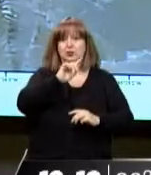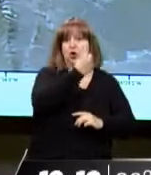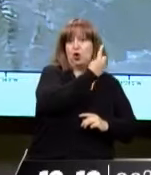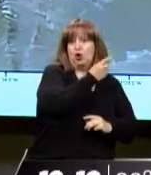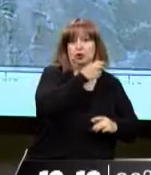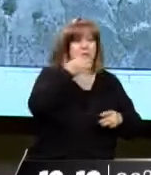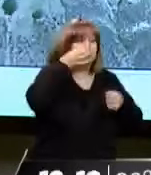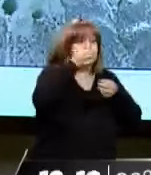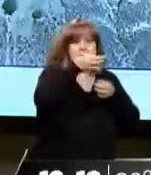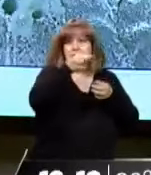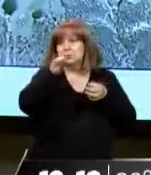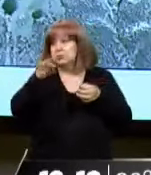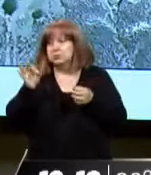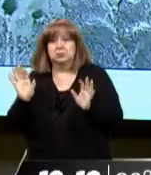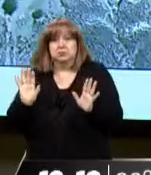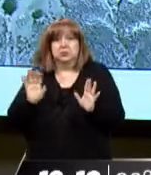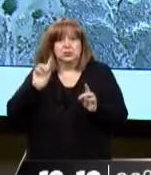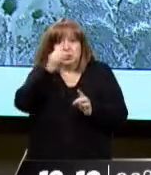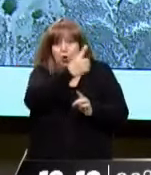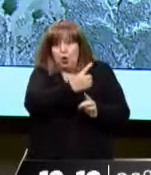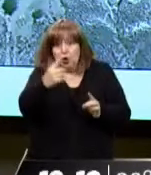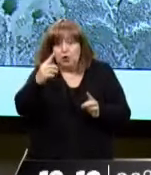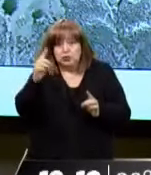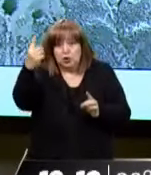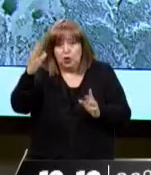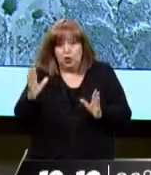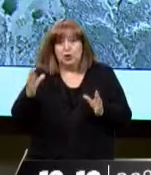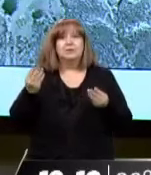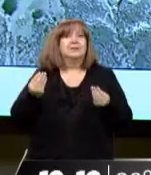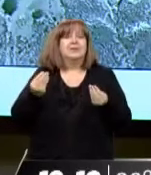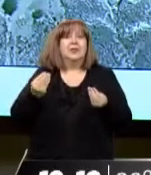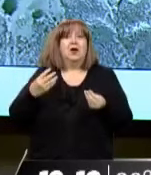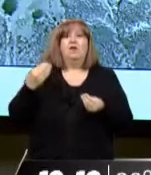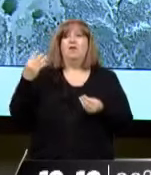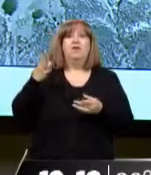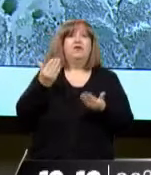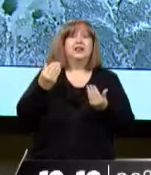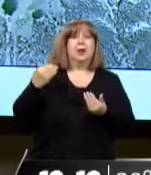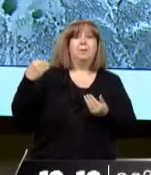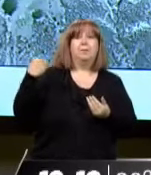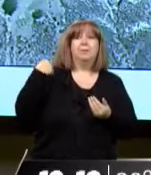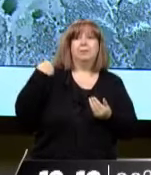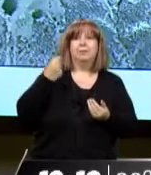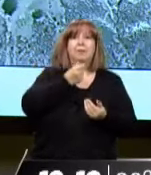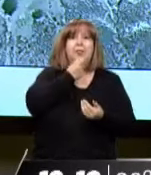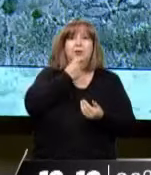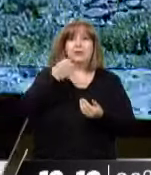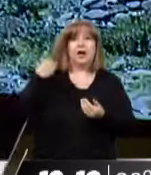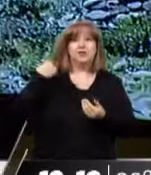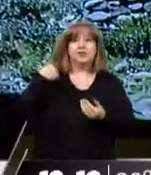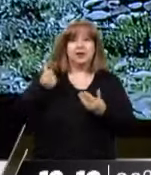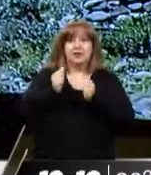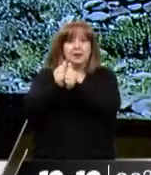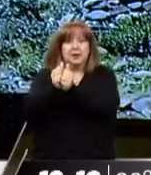búsqueda de fundamentos de por qué el INAI defiende su acción y la provincia de Mendoza lo cuestiona seriamente. Y va a ir, de hecho,